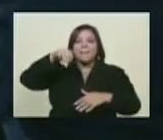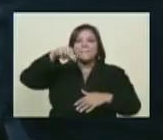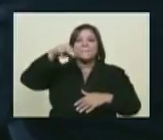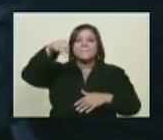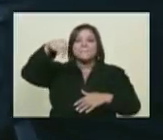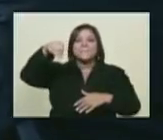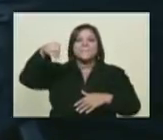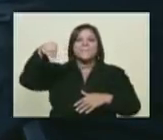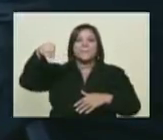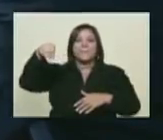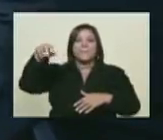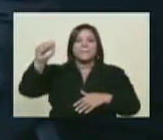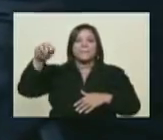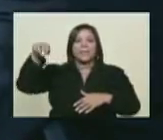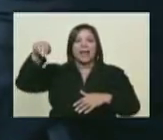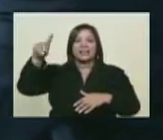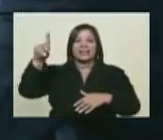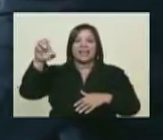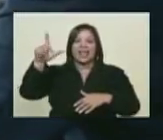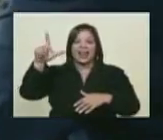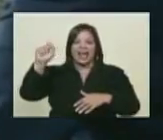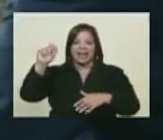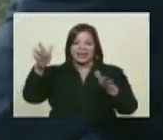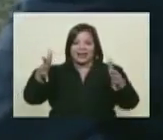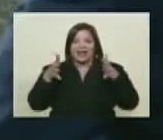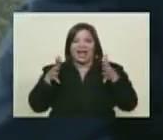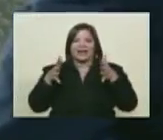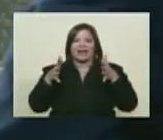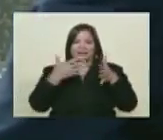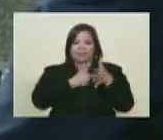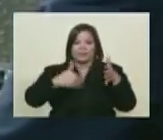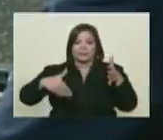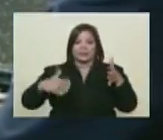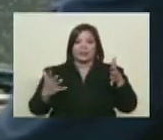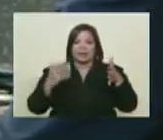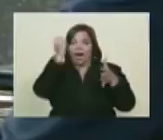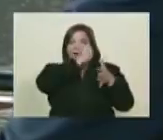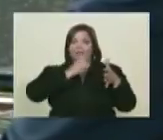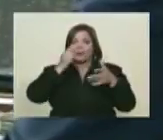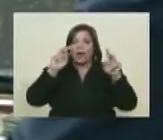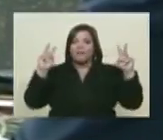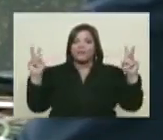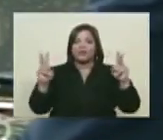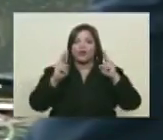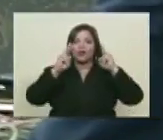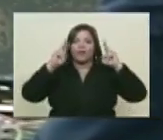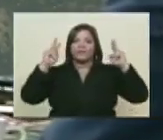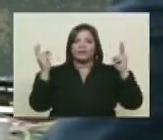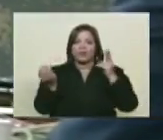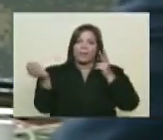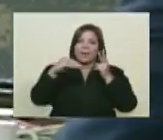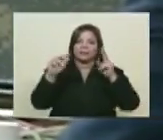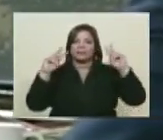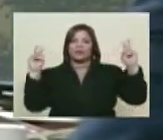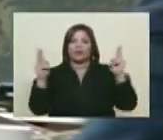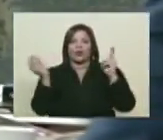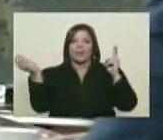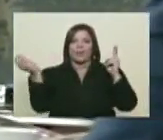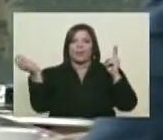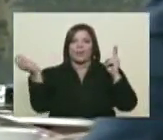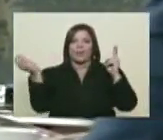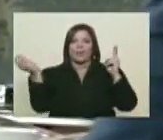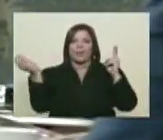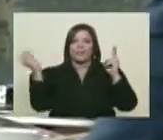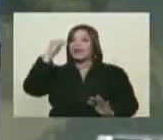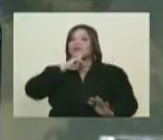el fin de la paz en Sudáfrica. Hay, y queremos transmitirlo de esta forma, una victoria tras otra. No nos, o parte,